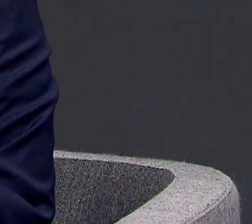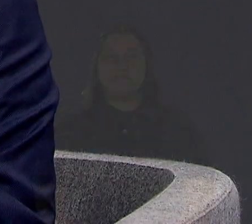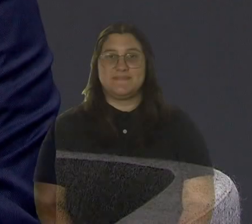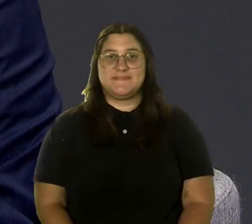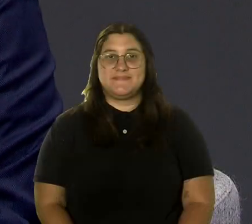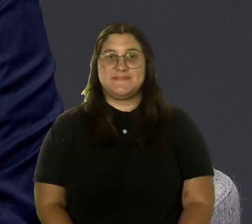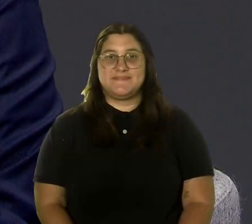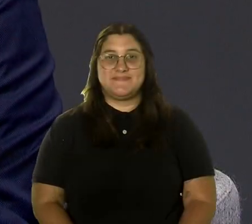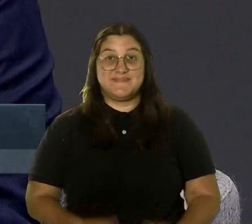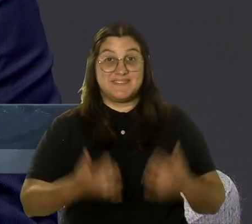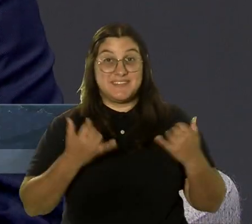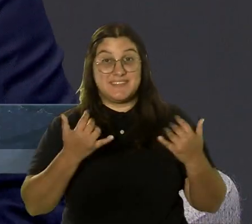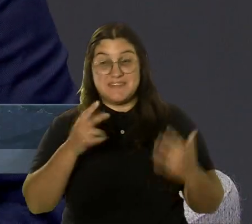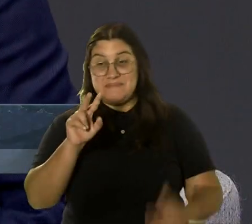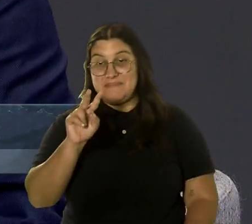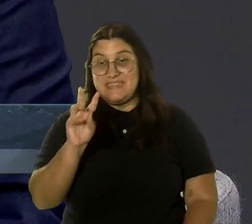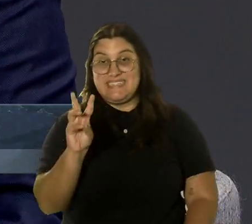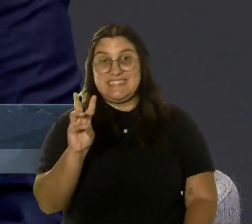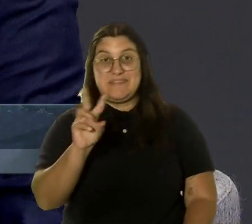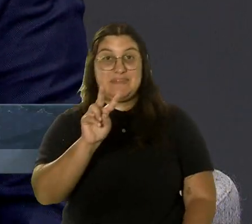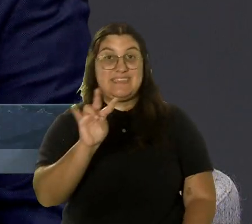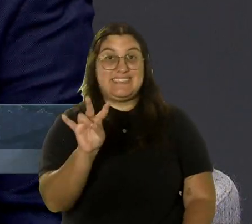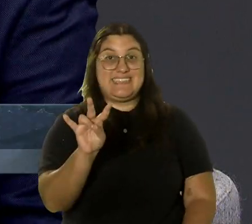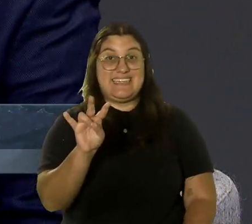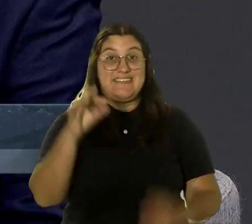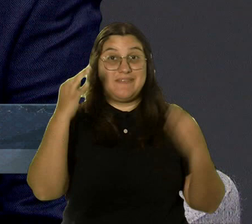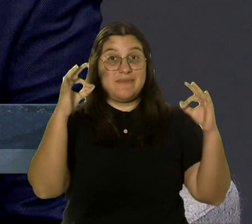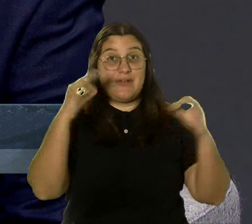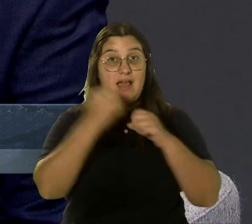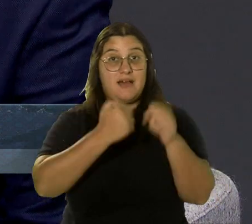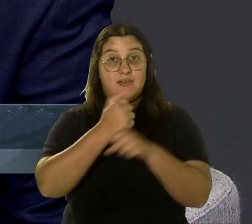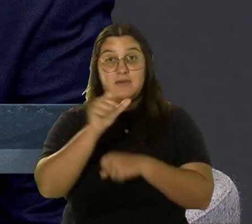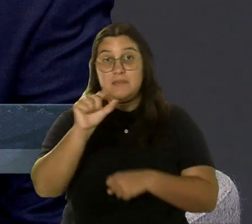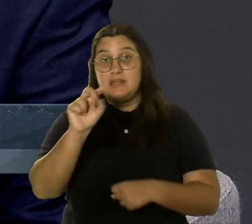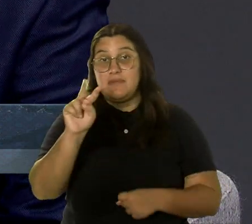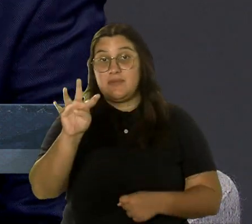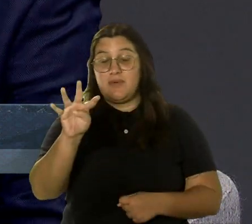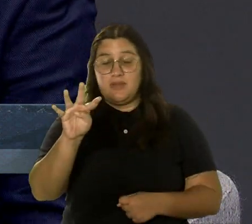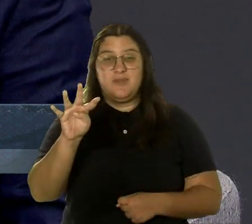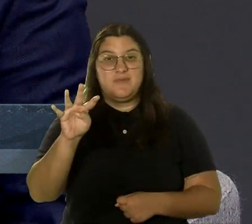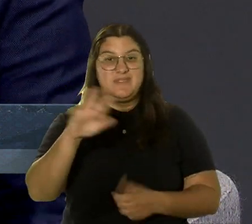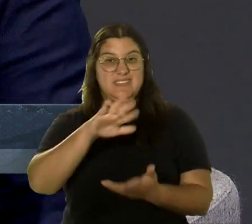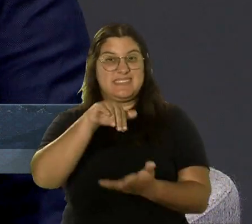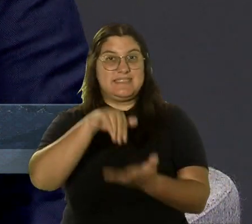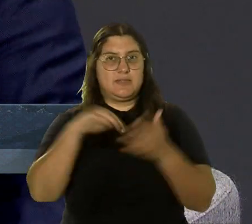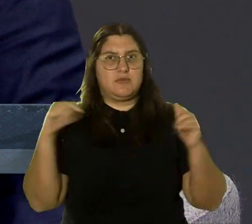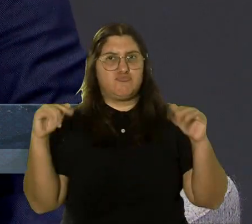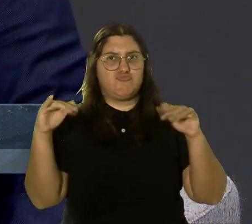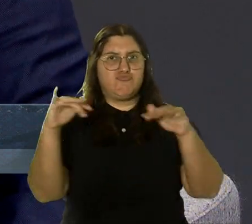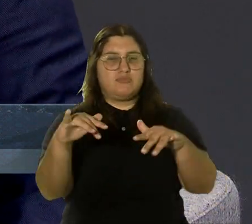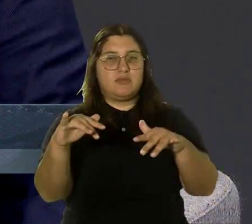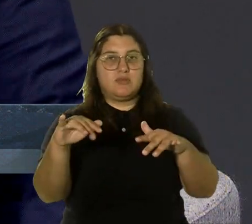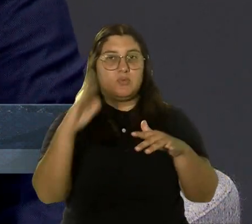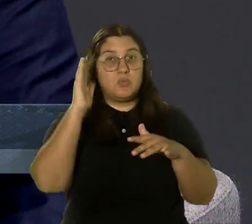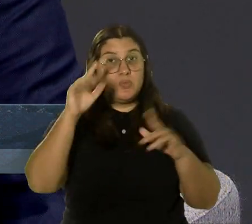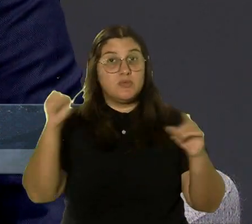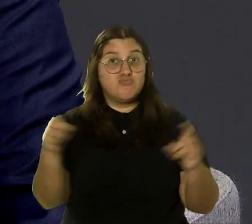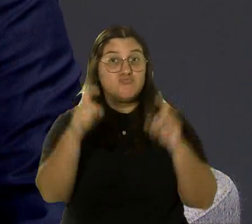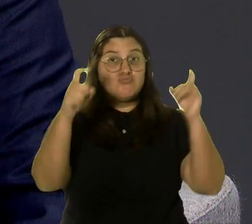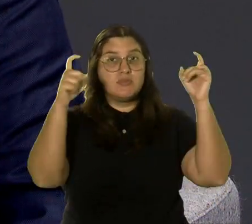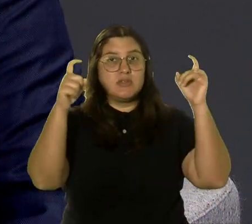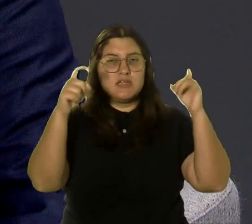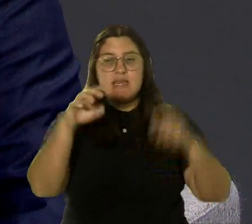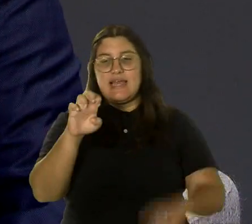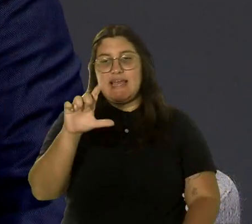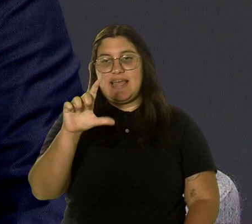Este 26 y 27 de febrero de 2024 en el Centro de Convenciones de Puerto Rico se estará celebrando el evento Elevate Summit